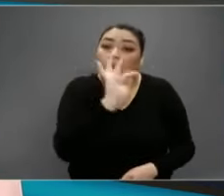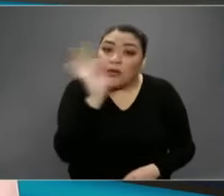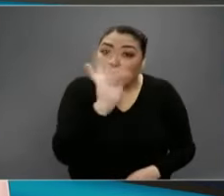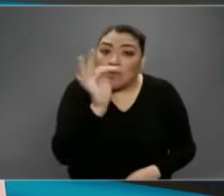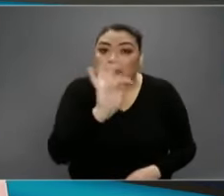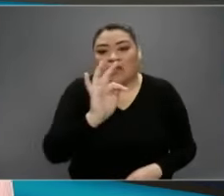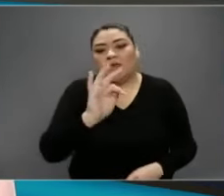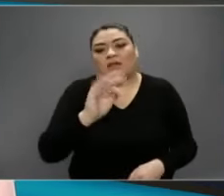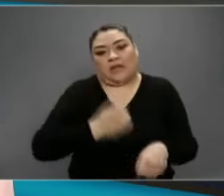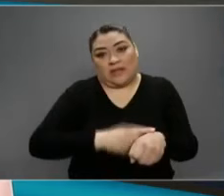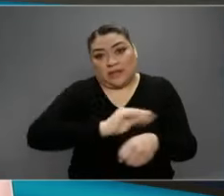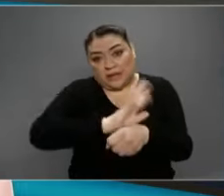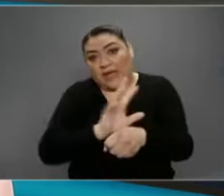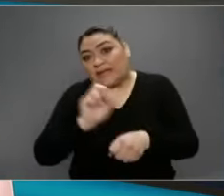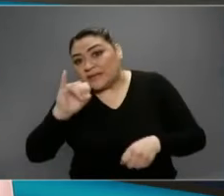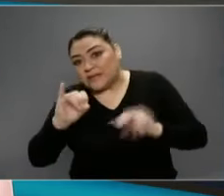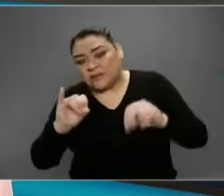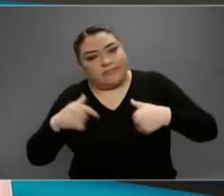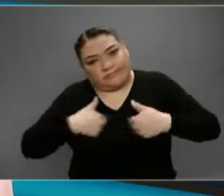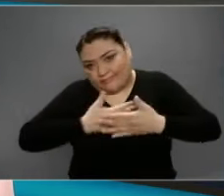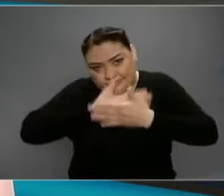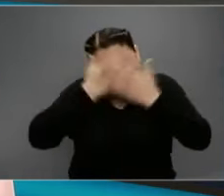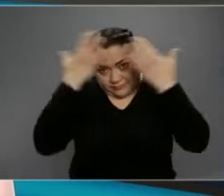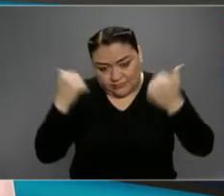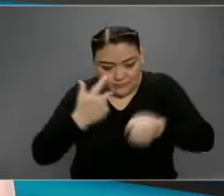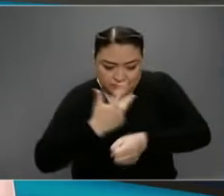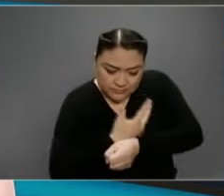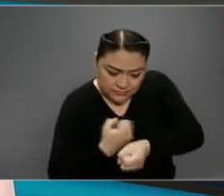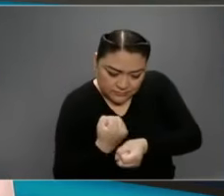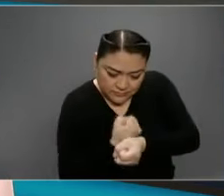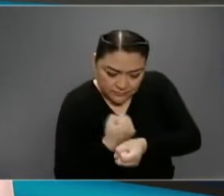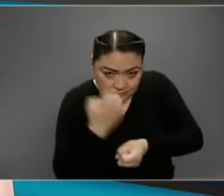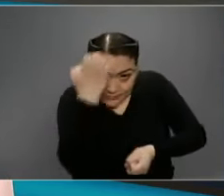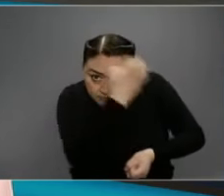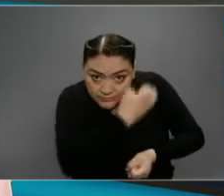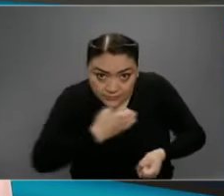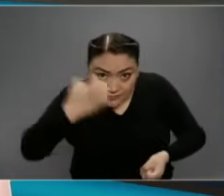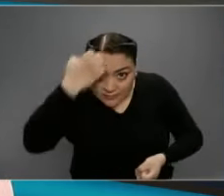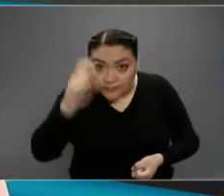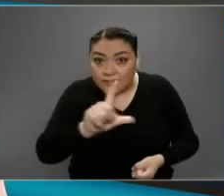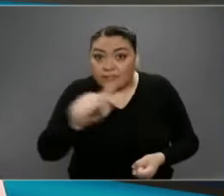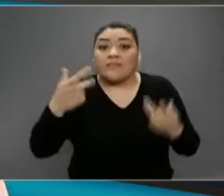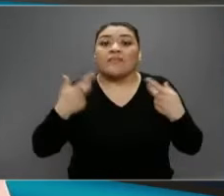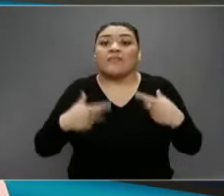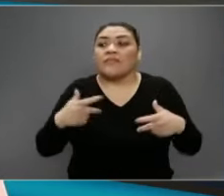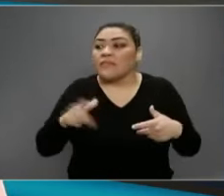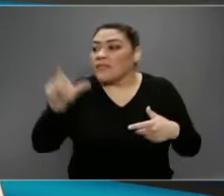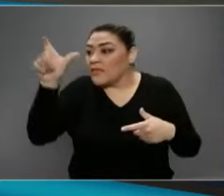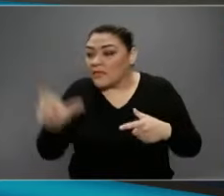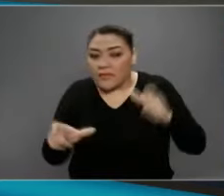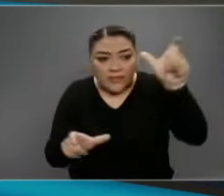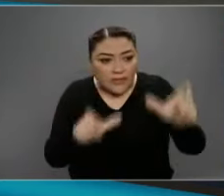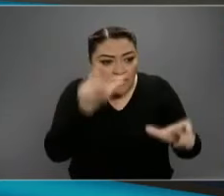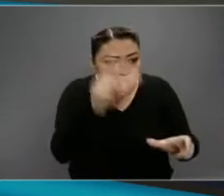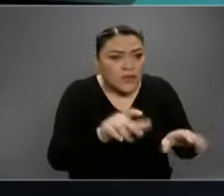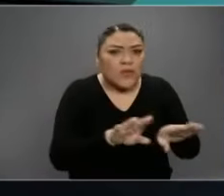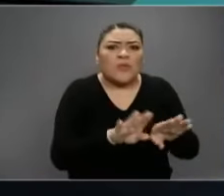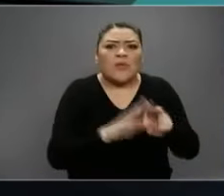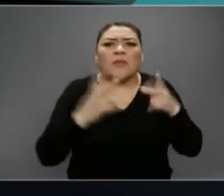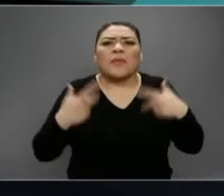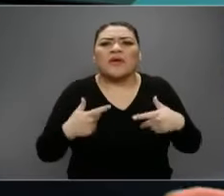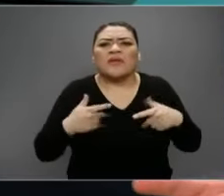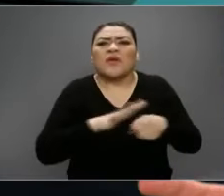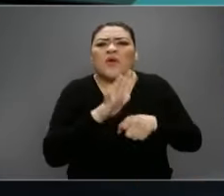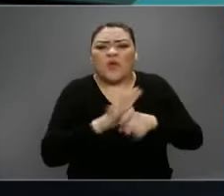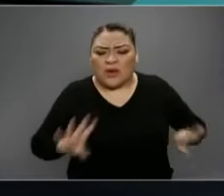saber si es o no es coronavirus y sobre todo conocer las características de las personas que están teniendo casos graves.